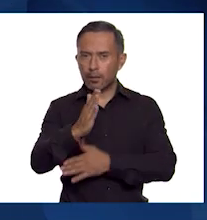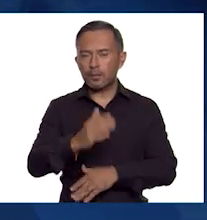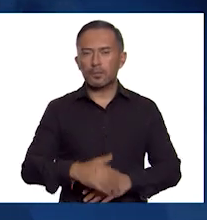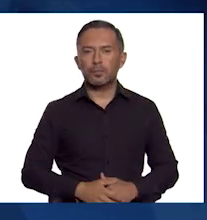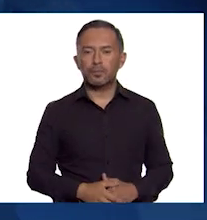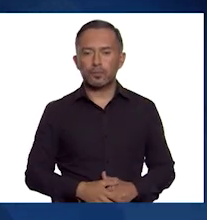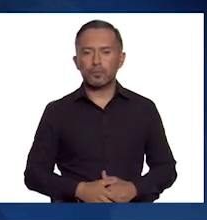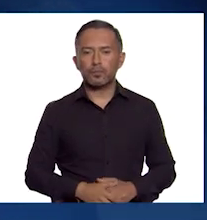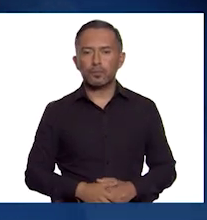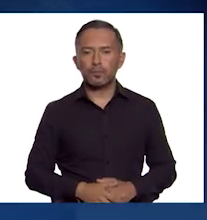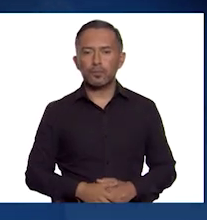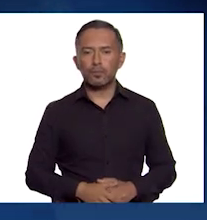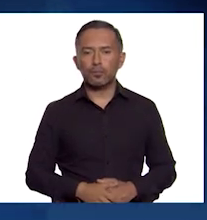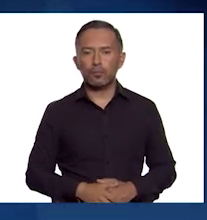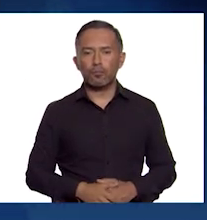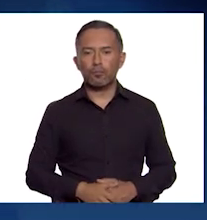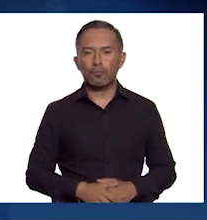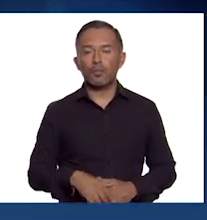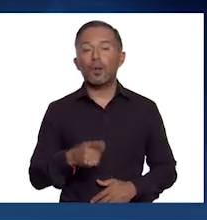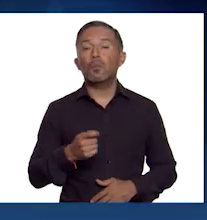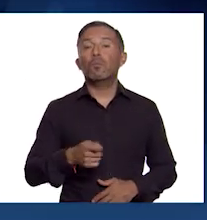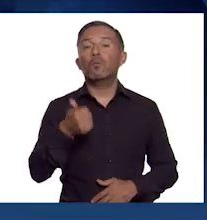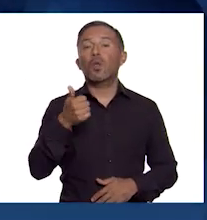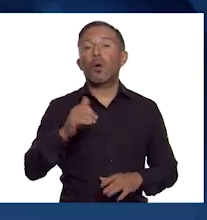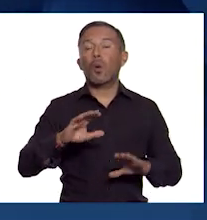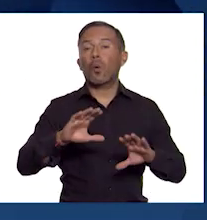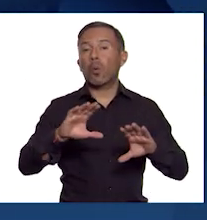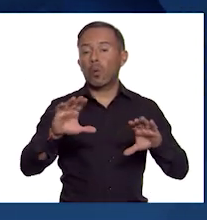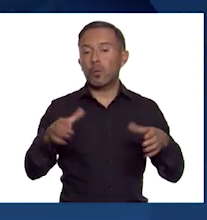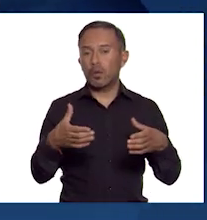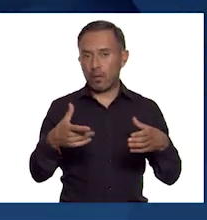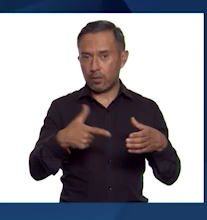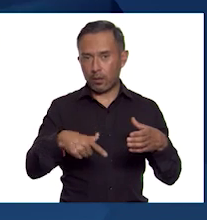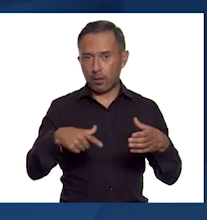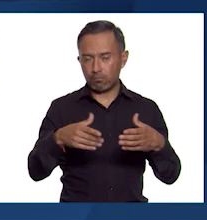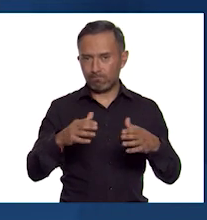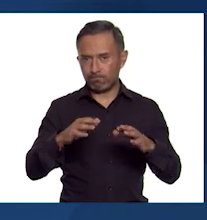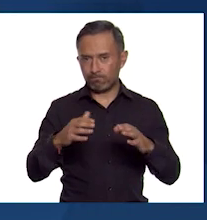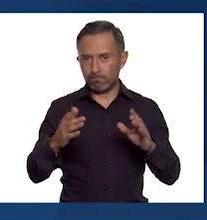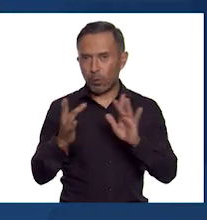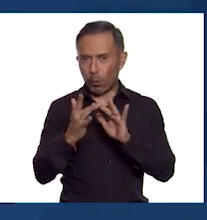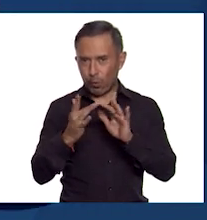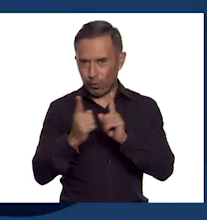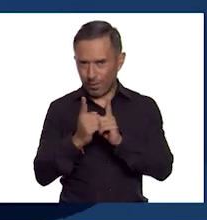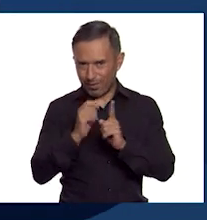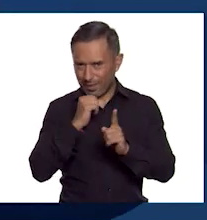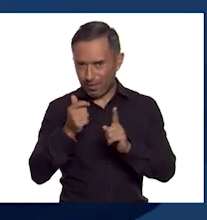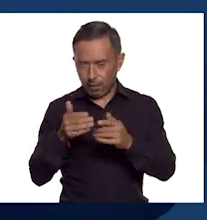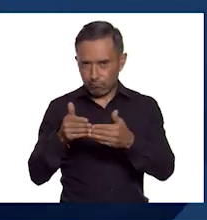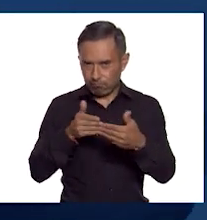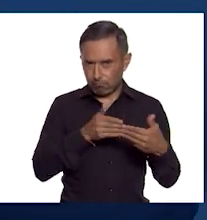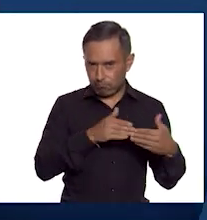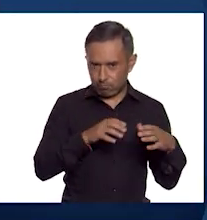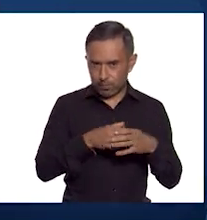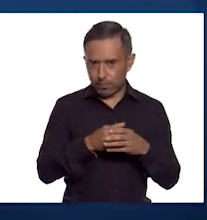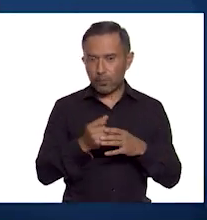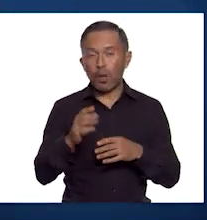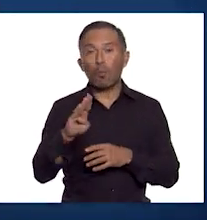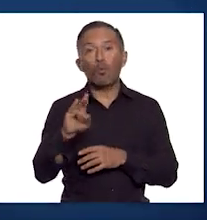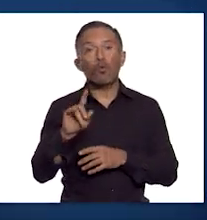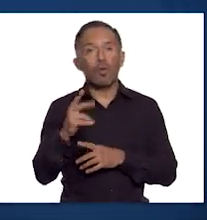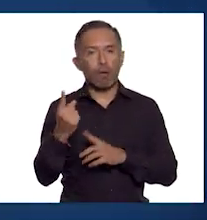La primera comunidad monástica que hubo fueron cinco acetas que acompañaron originalmente al Buda